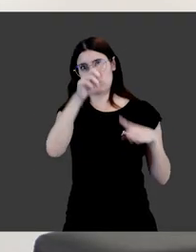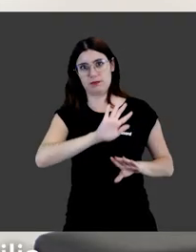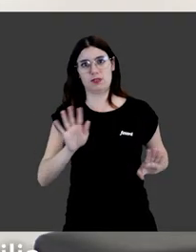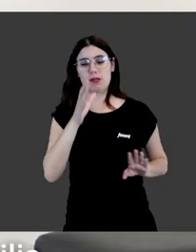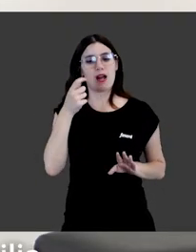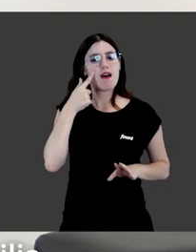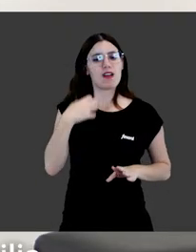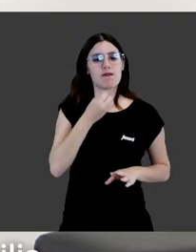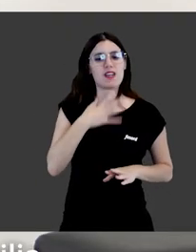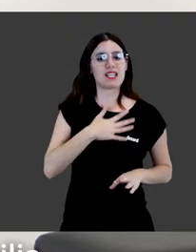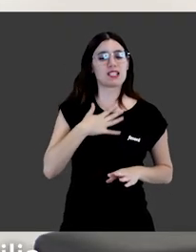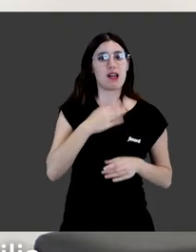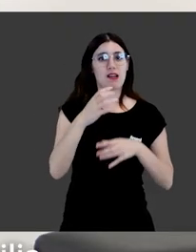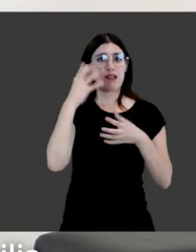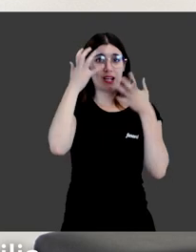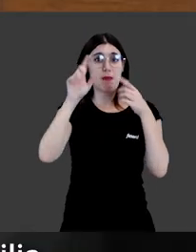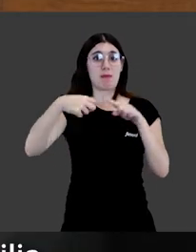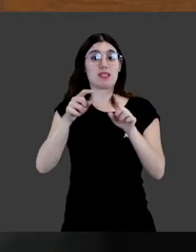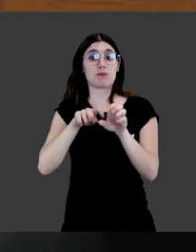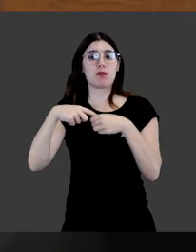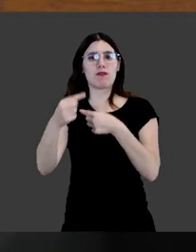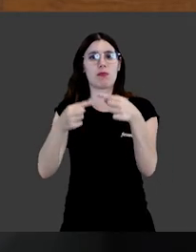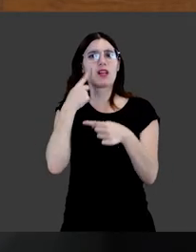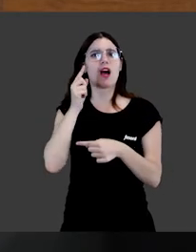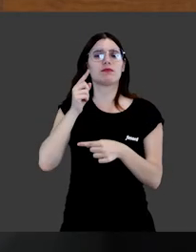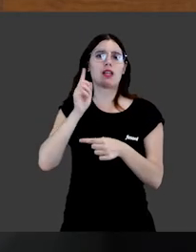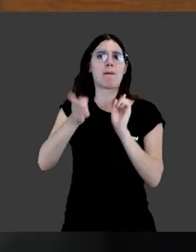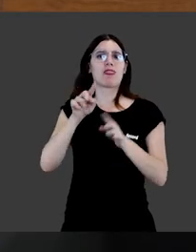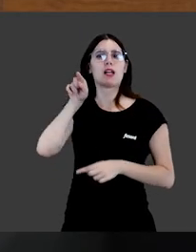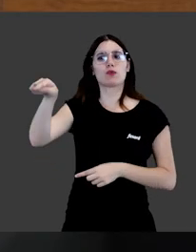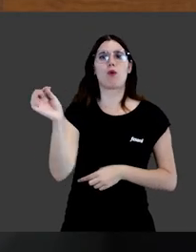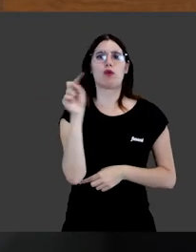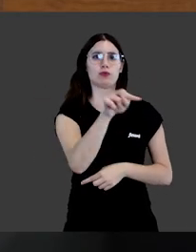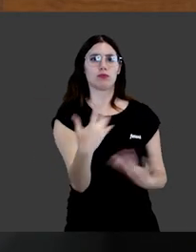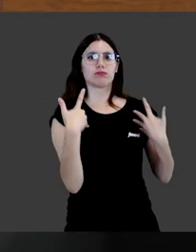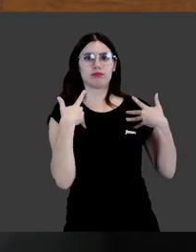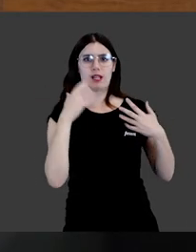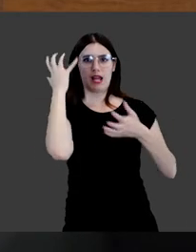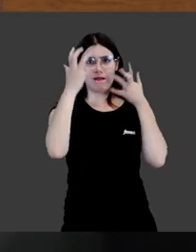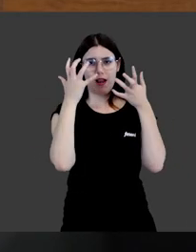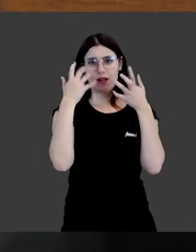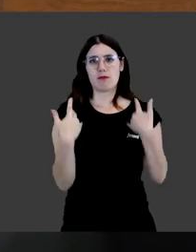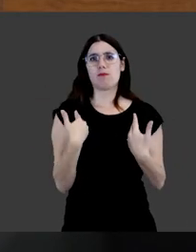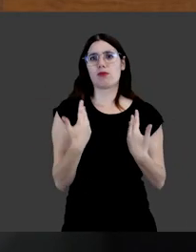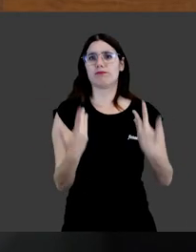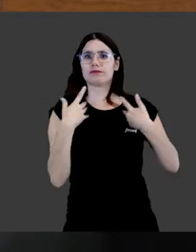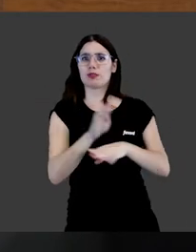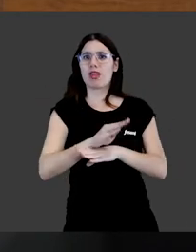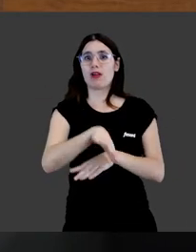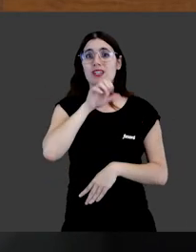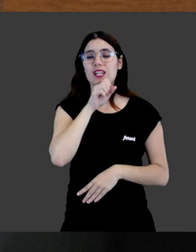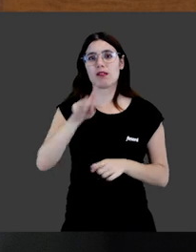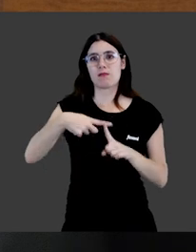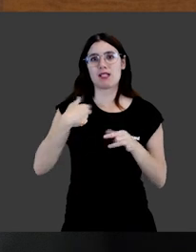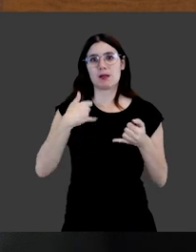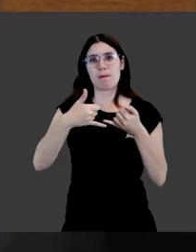criterios de bienestar del animal y de interés de miembros de la familia, fije también a quién se va a confiar el animal, quién se va a encargar un poco de su